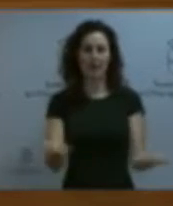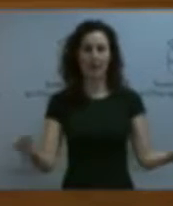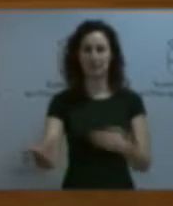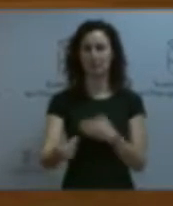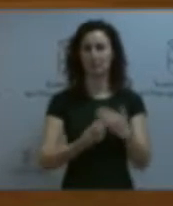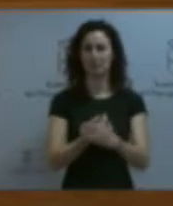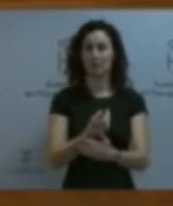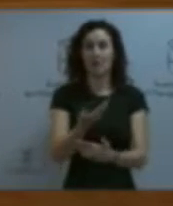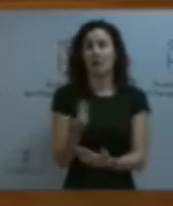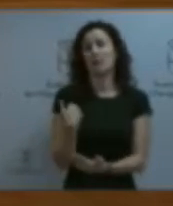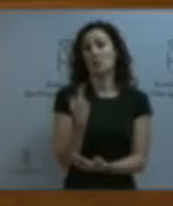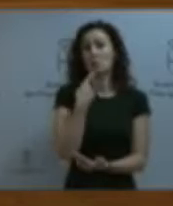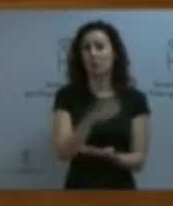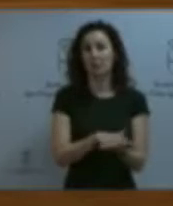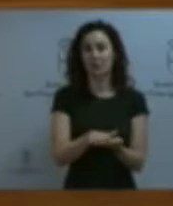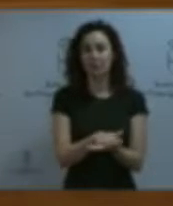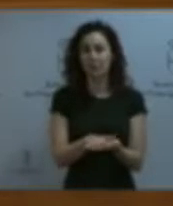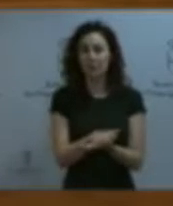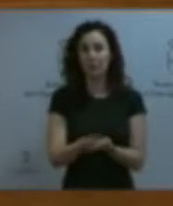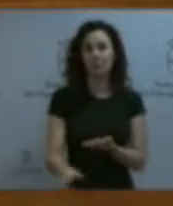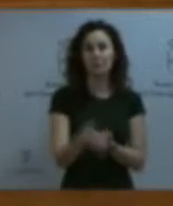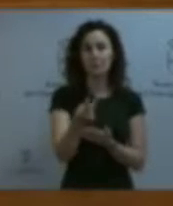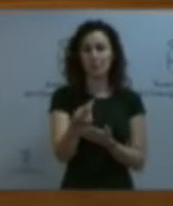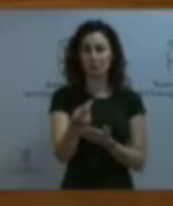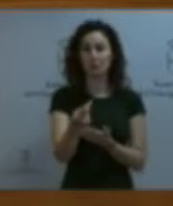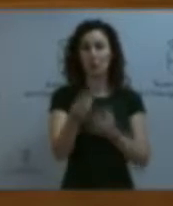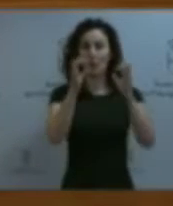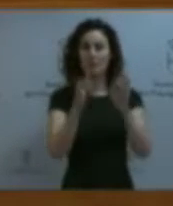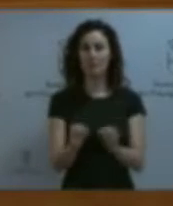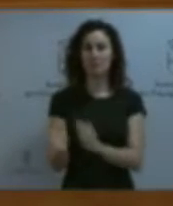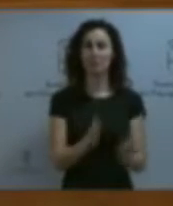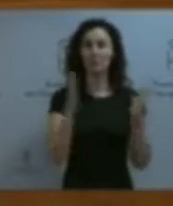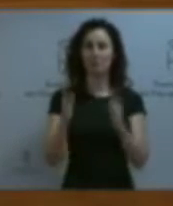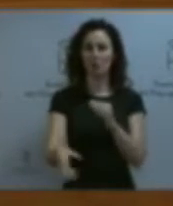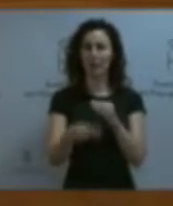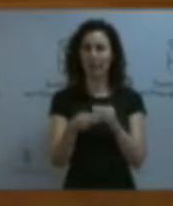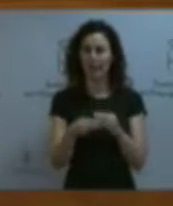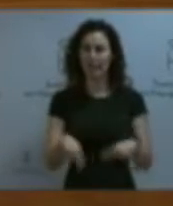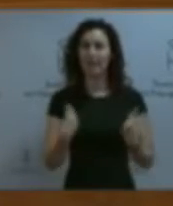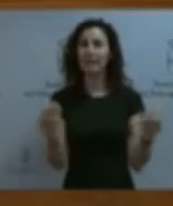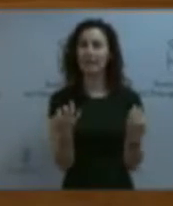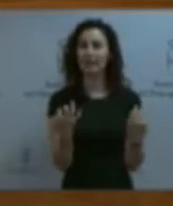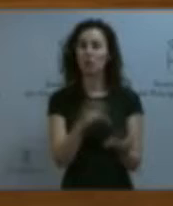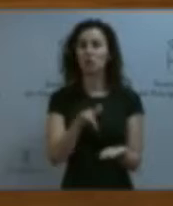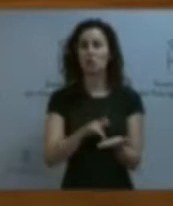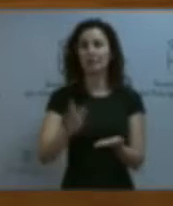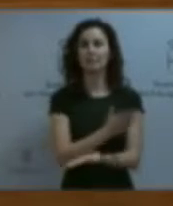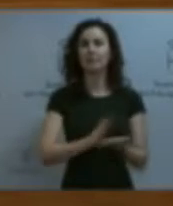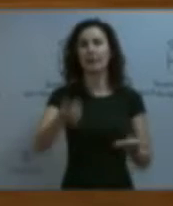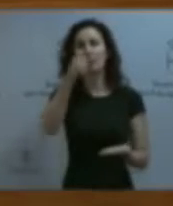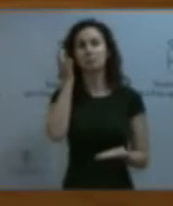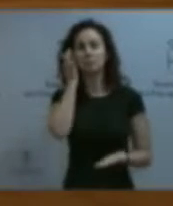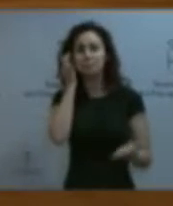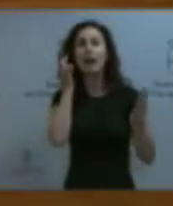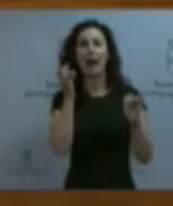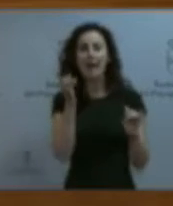Ya lo comentamos antes. En segundo lugar, permitiría este bloque de enmiendas donde no hay datos segregados por sexo los haya y donde ya los